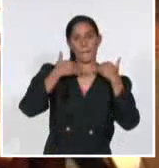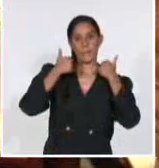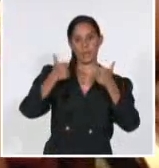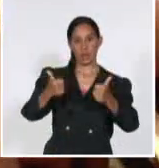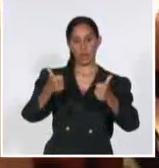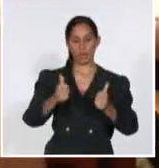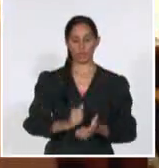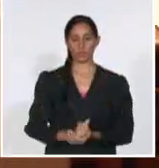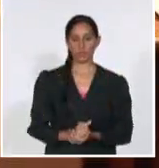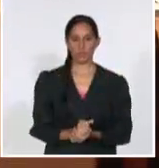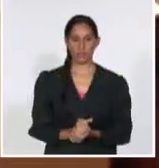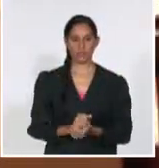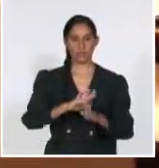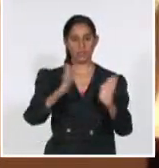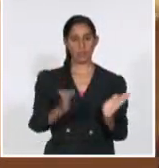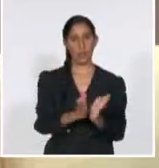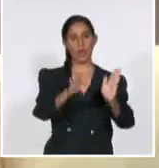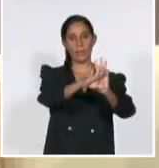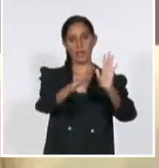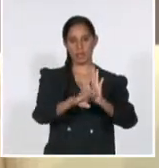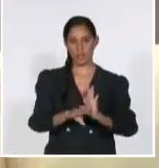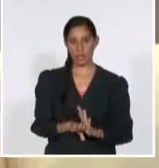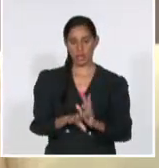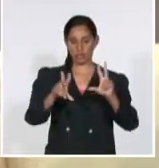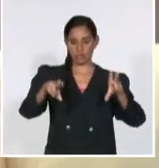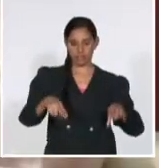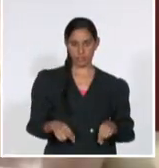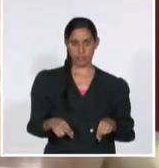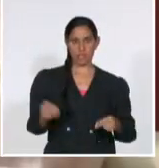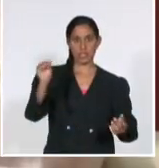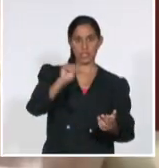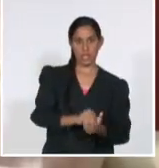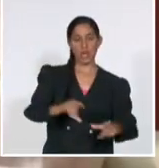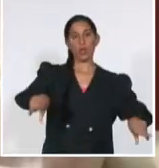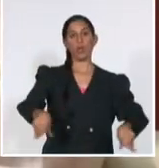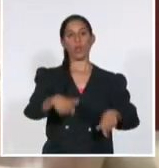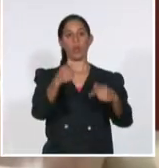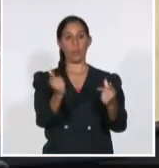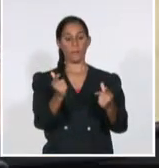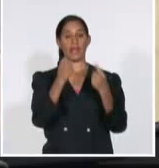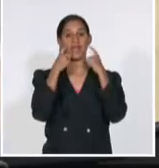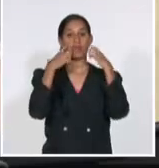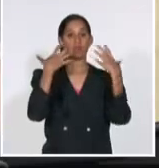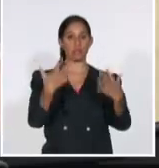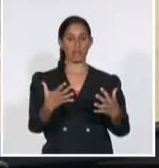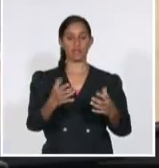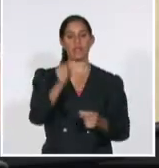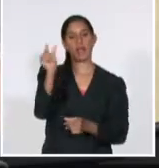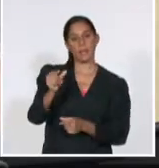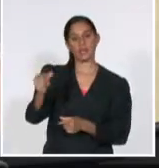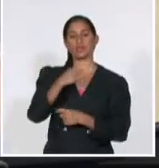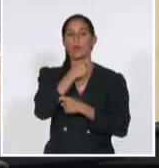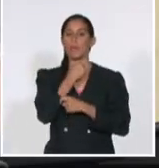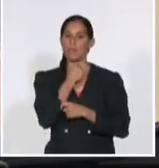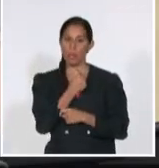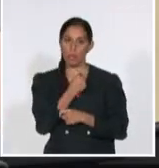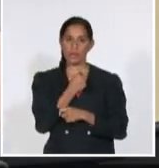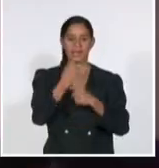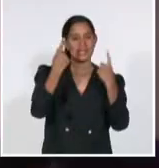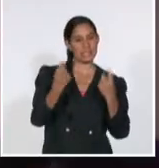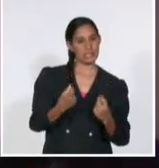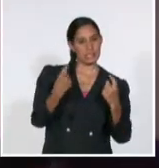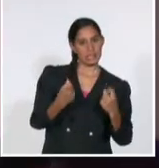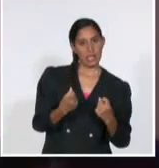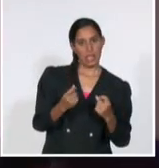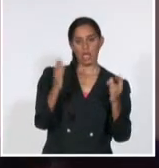Todas las medidas que se adopten, indicó el mandatario, deben tener un impacto en las personas vulnerables y llegar más a las comunidades